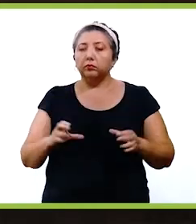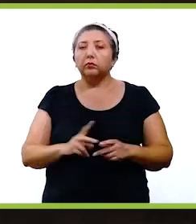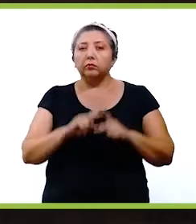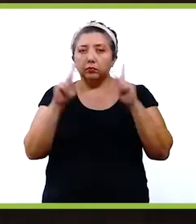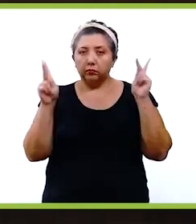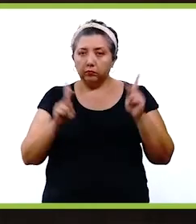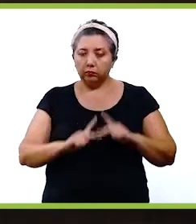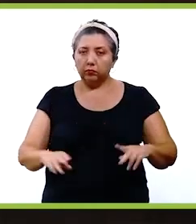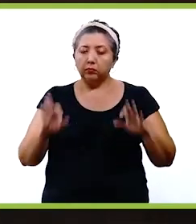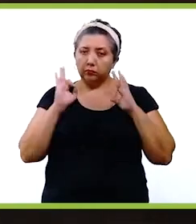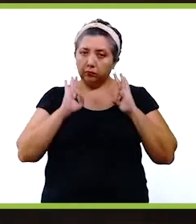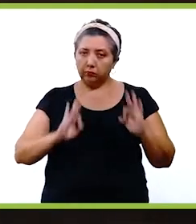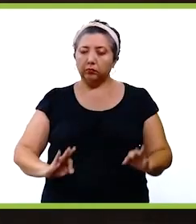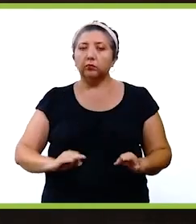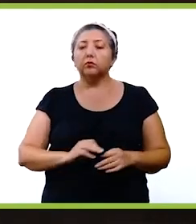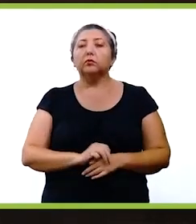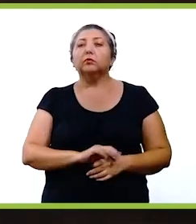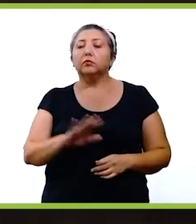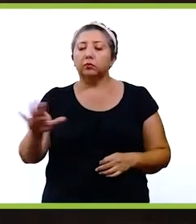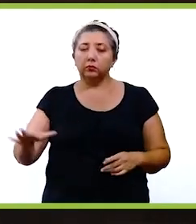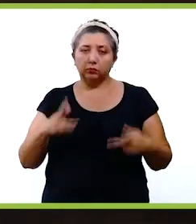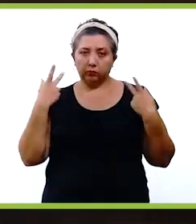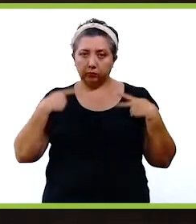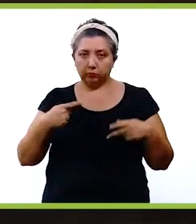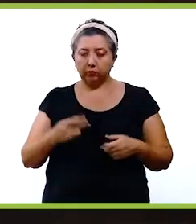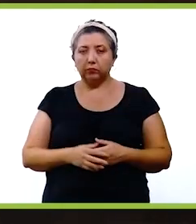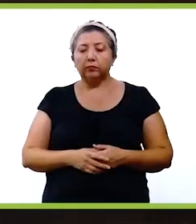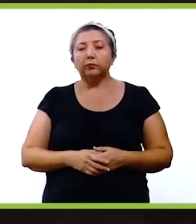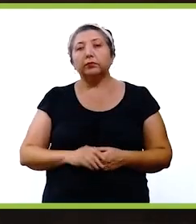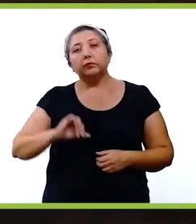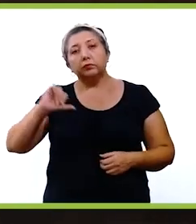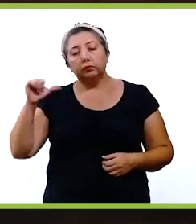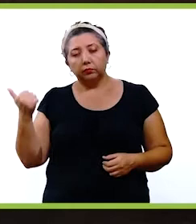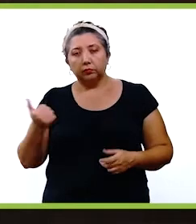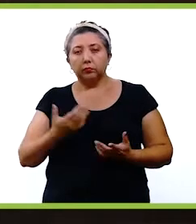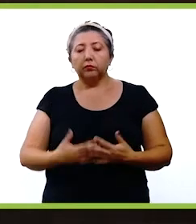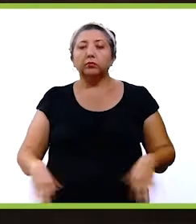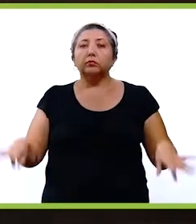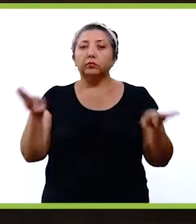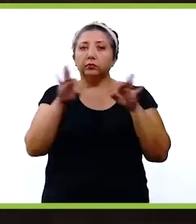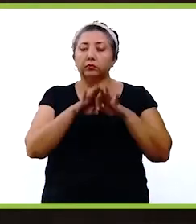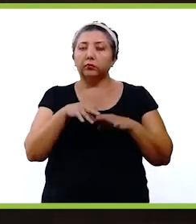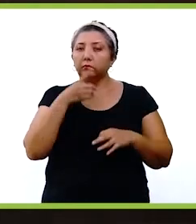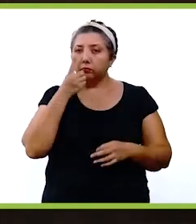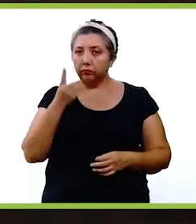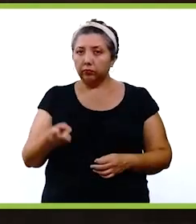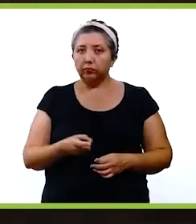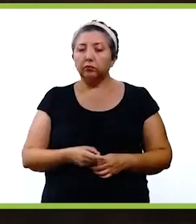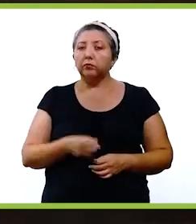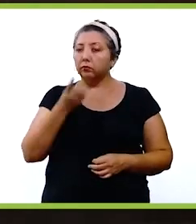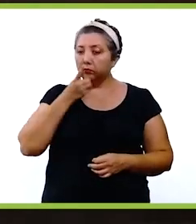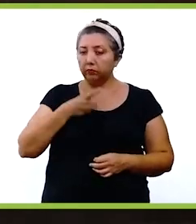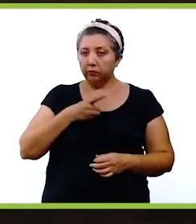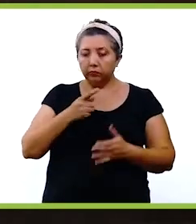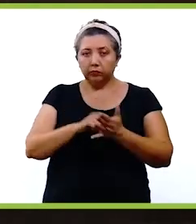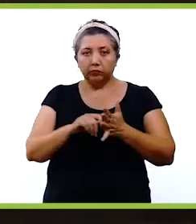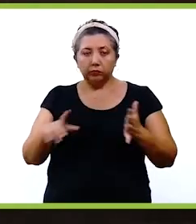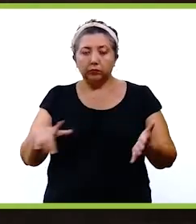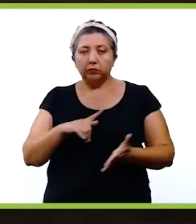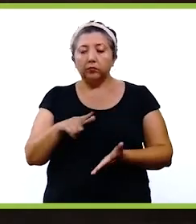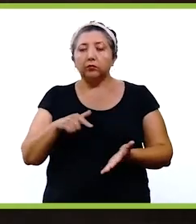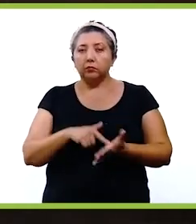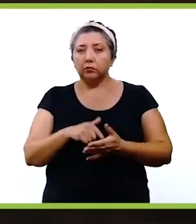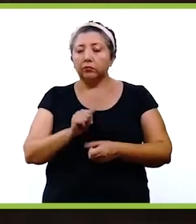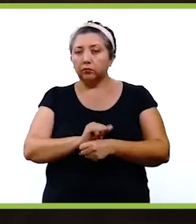la paz y la tranquilidad de todos los habitantes de la zona. Otro tema también muy importante que nos han estado comentando es el tema del